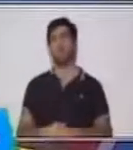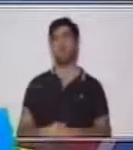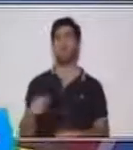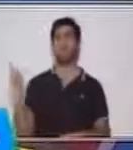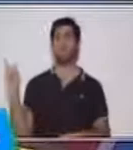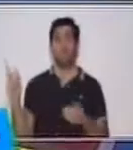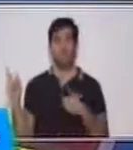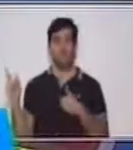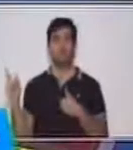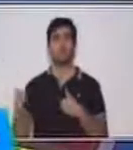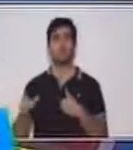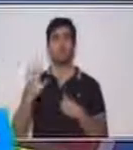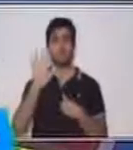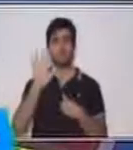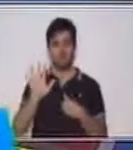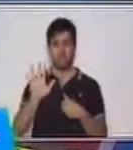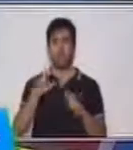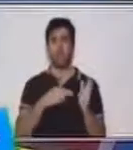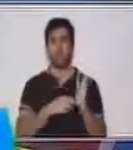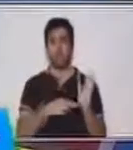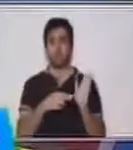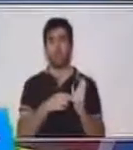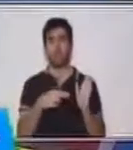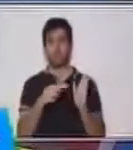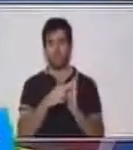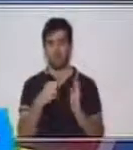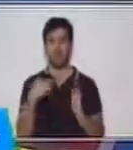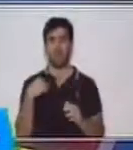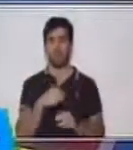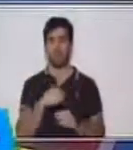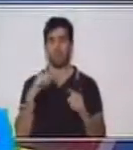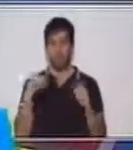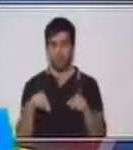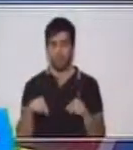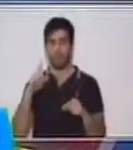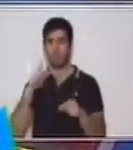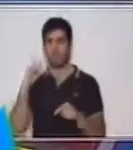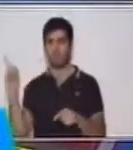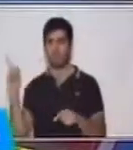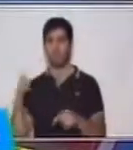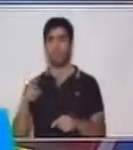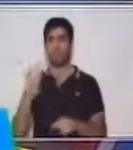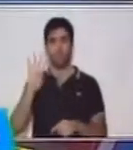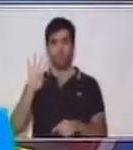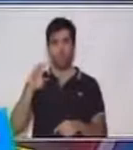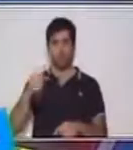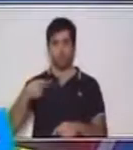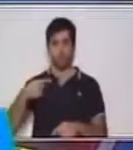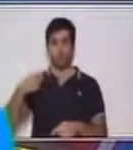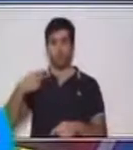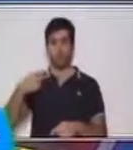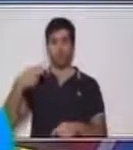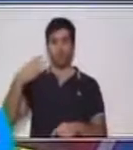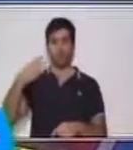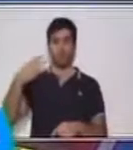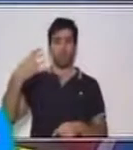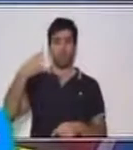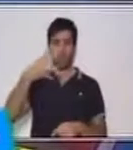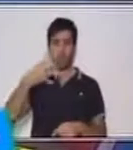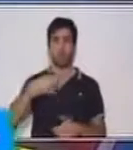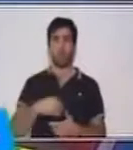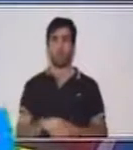pero yo hoy voy a trabajar solo los niveles que tenemos acá. Uno, dos, tres, cuatro. Cuatro niveles. En